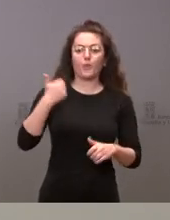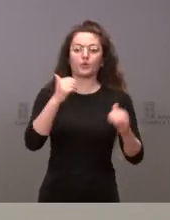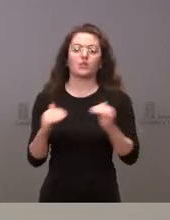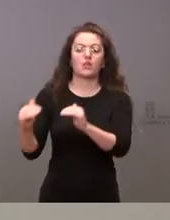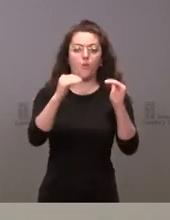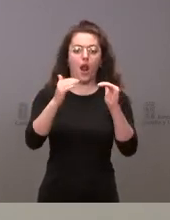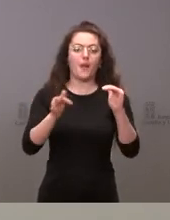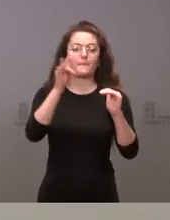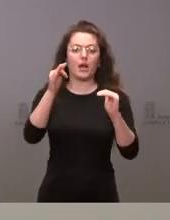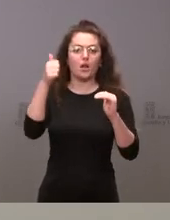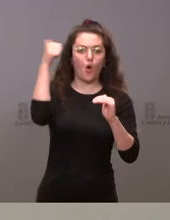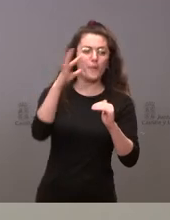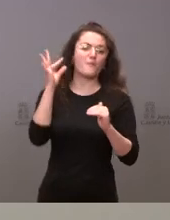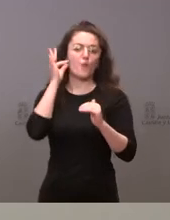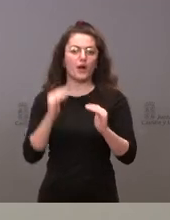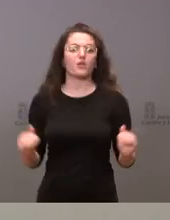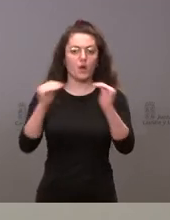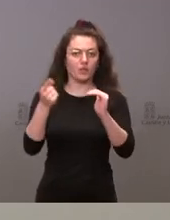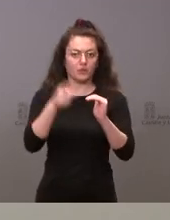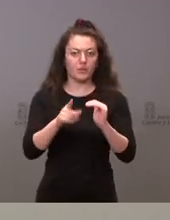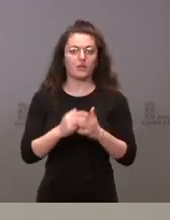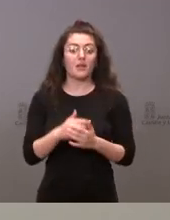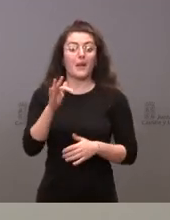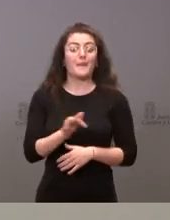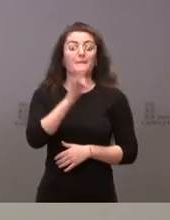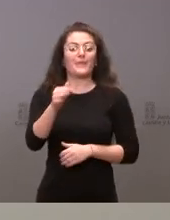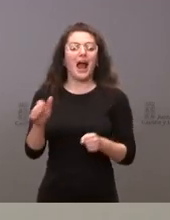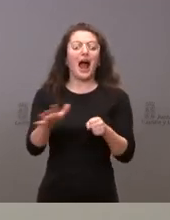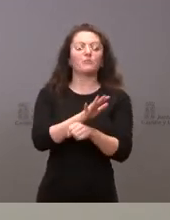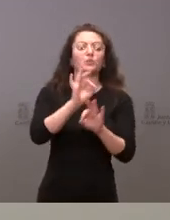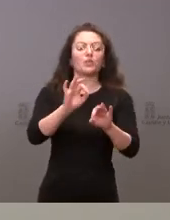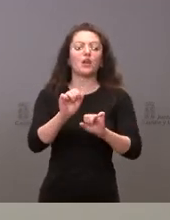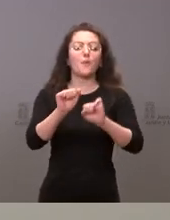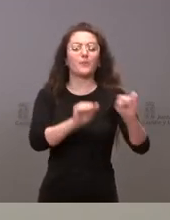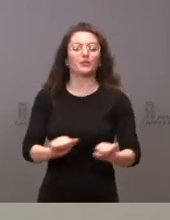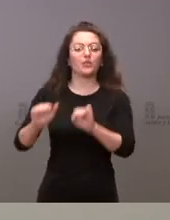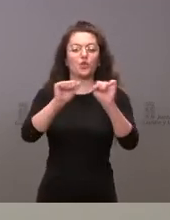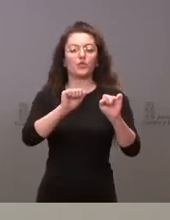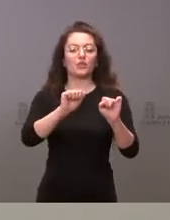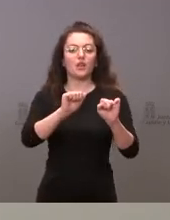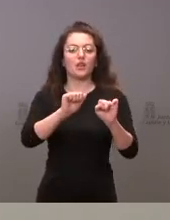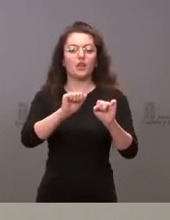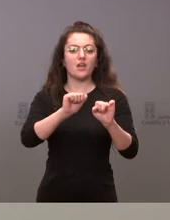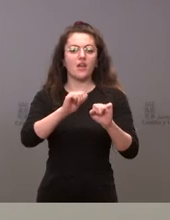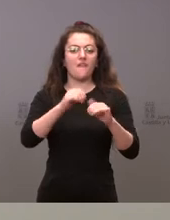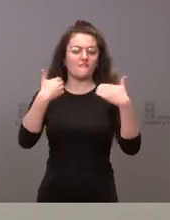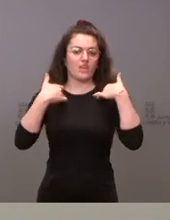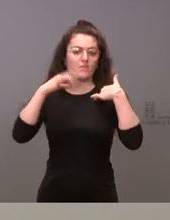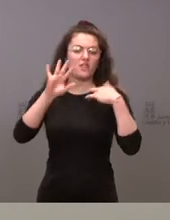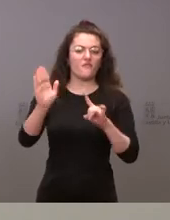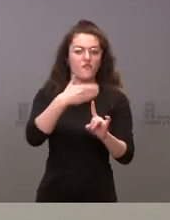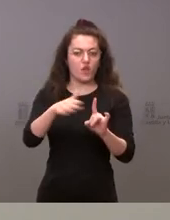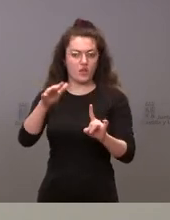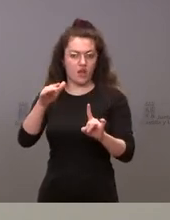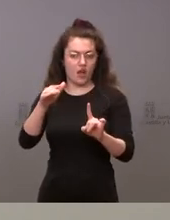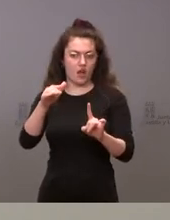hombres y en el ámbito también de la protección de las víctimas de violencia contra la mujer es muy claro al